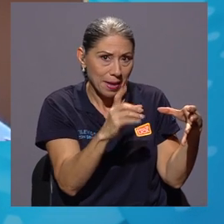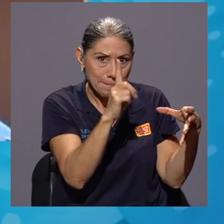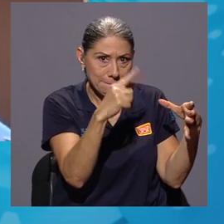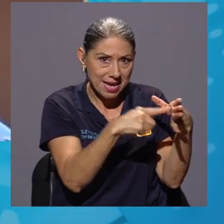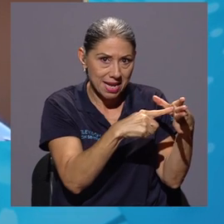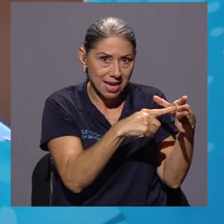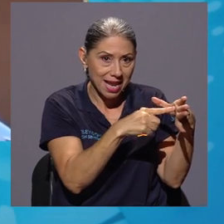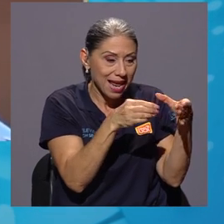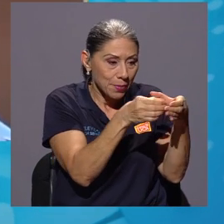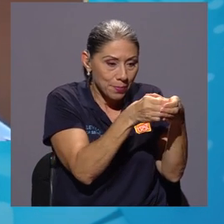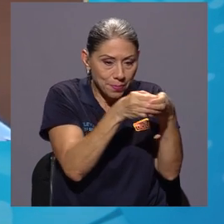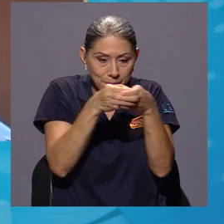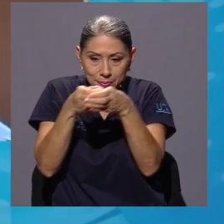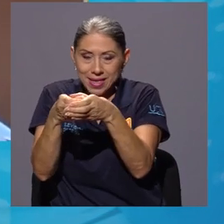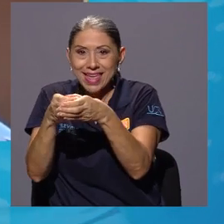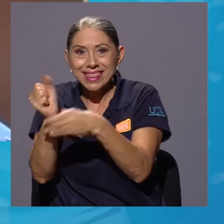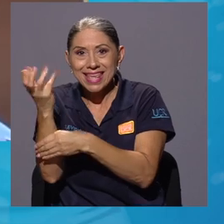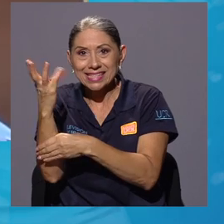fallecido.